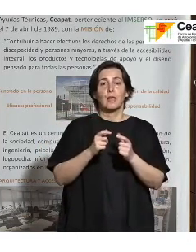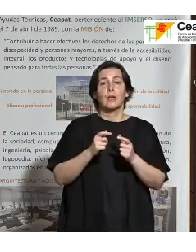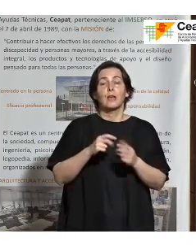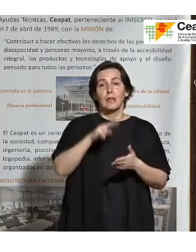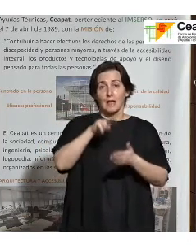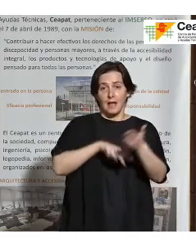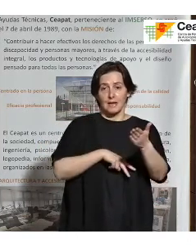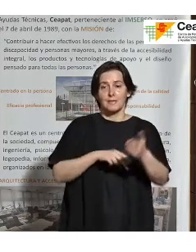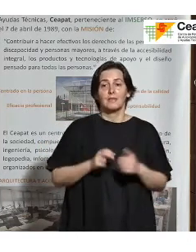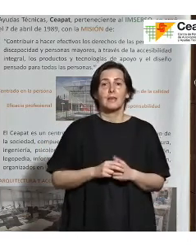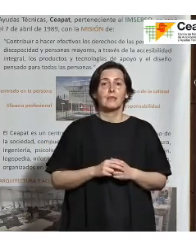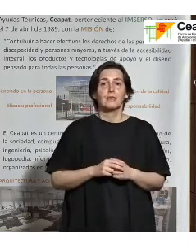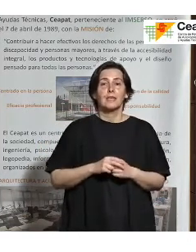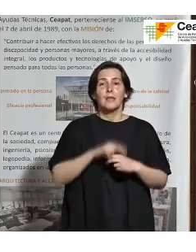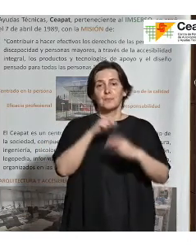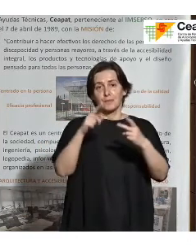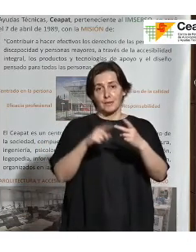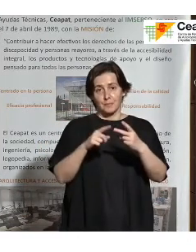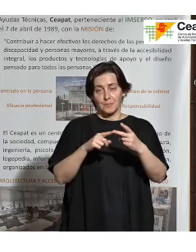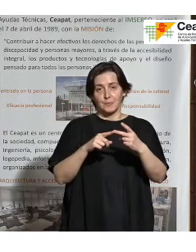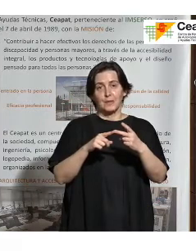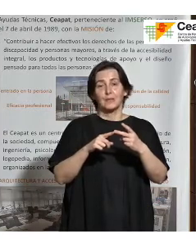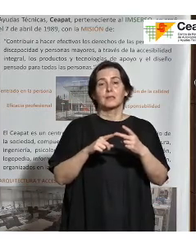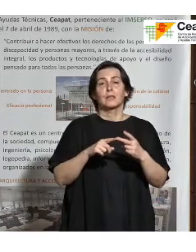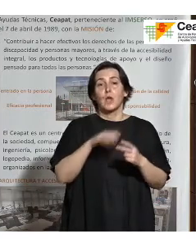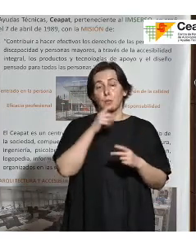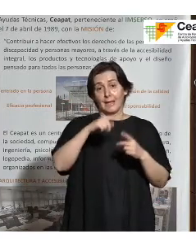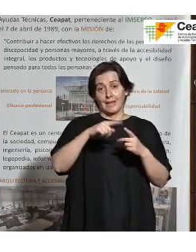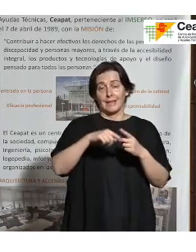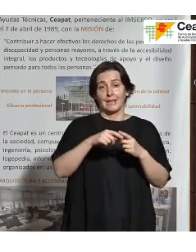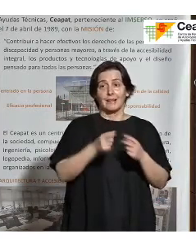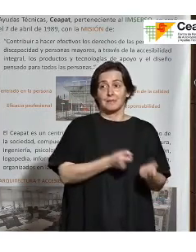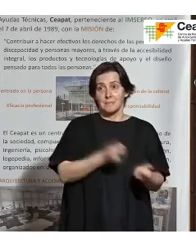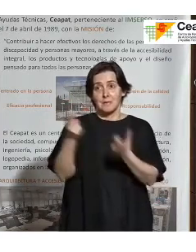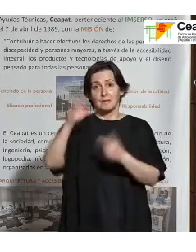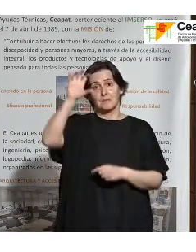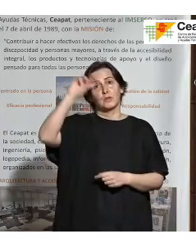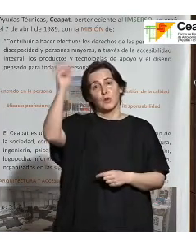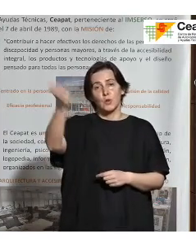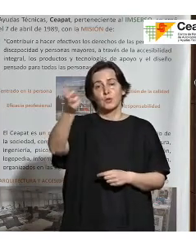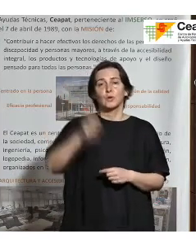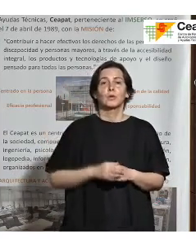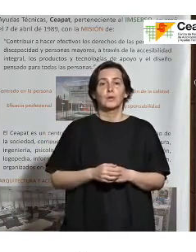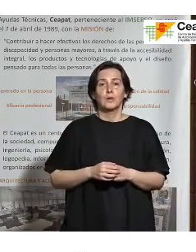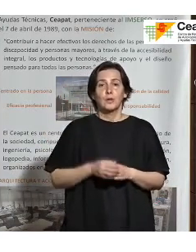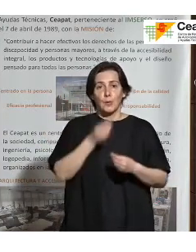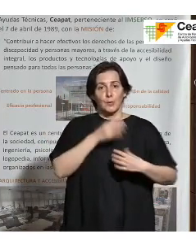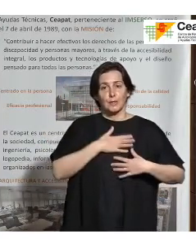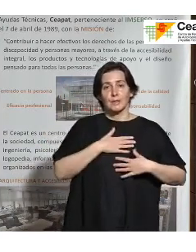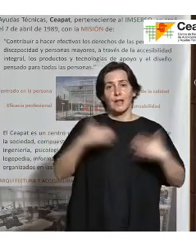en segundo lugar, cuando él ya se desplazó por motivos de trabajo a otro país, lo asumió